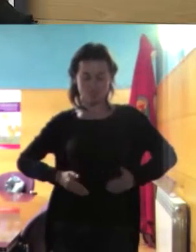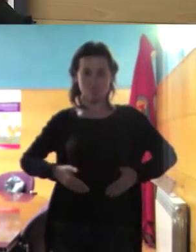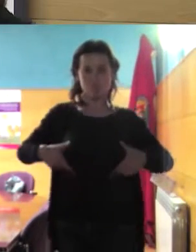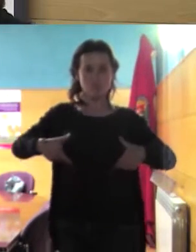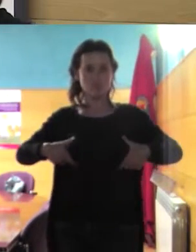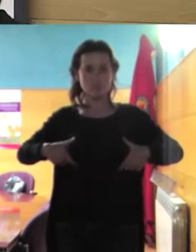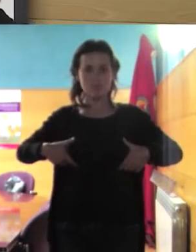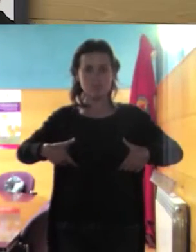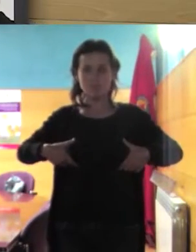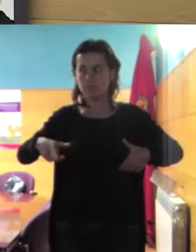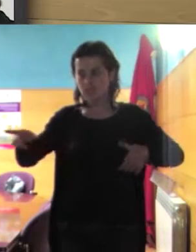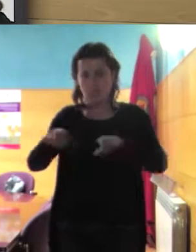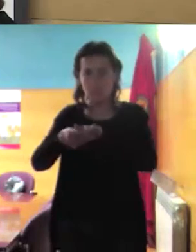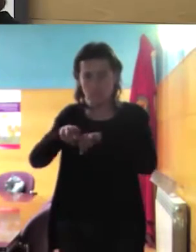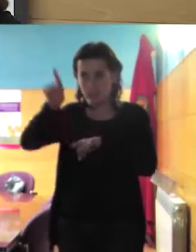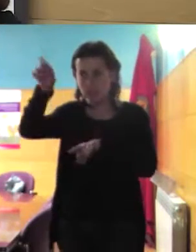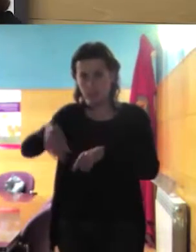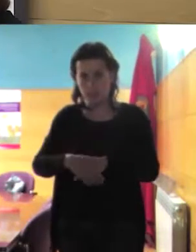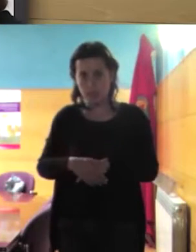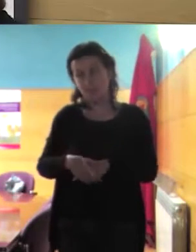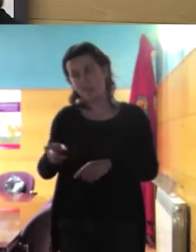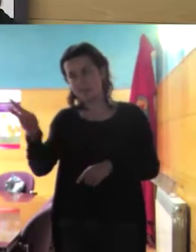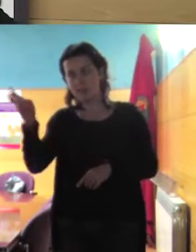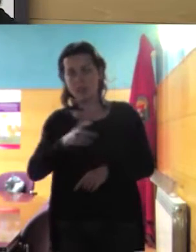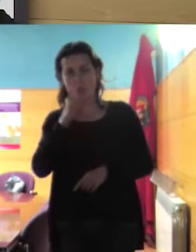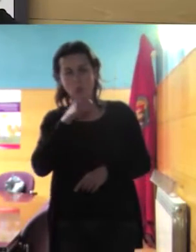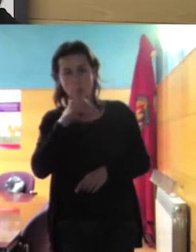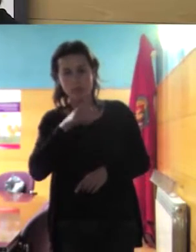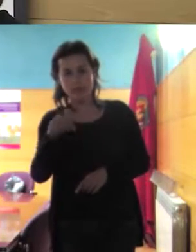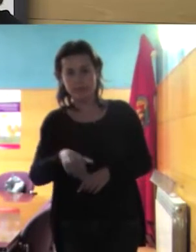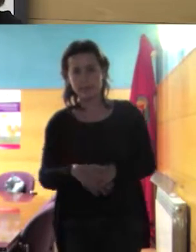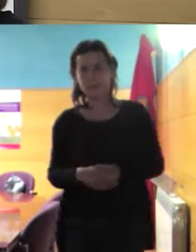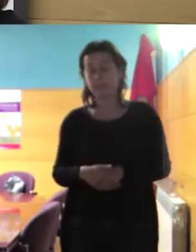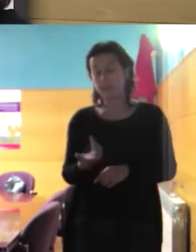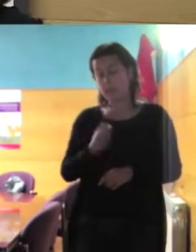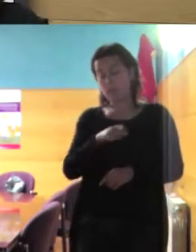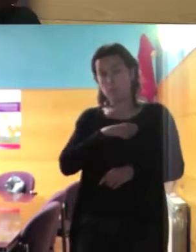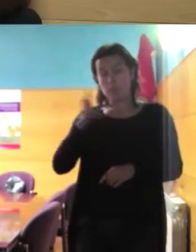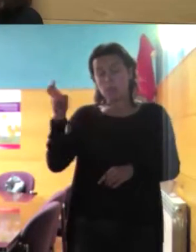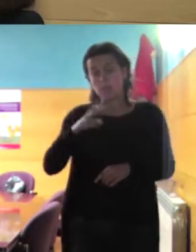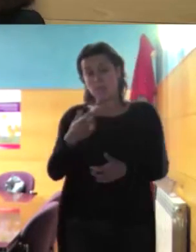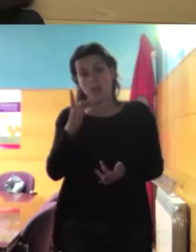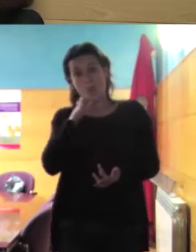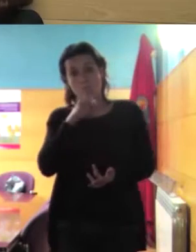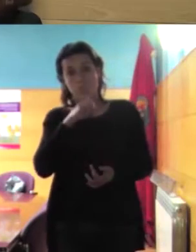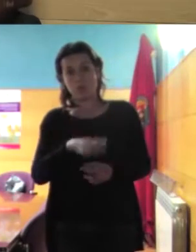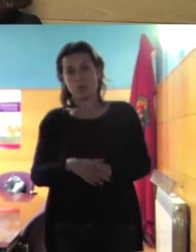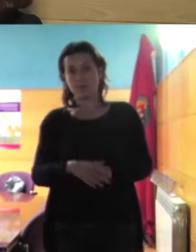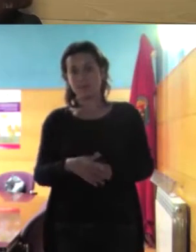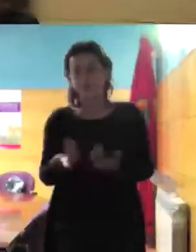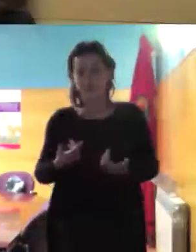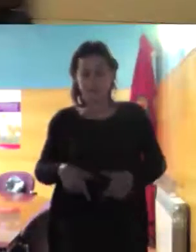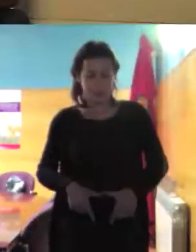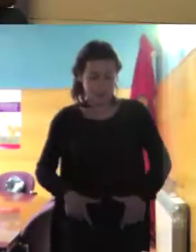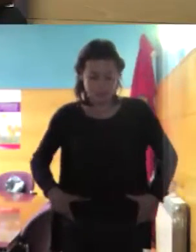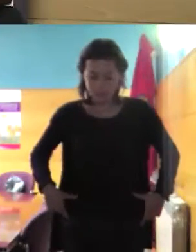está ya ha venido a la constitución a España esta no es no está cómoda con su faldita ni con